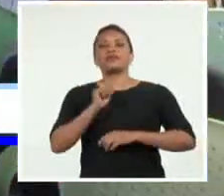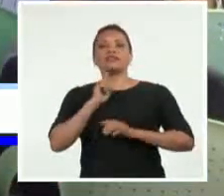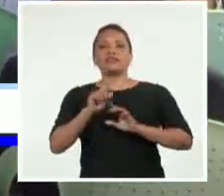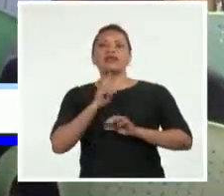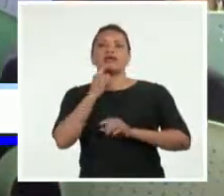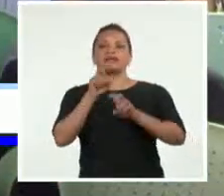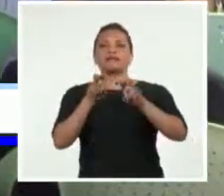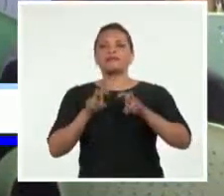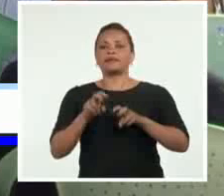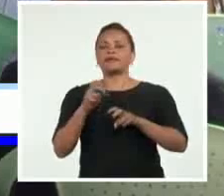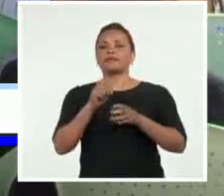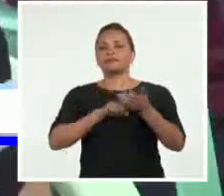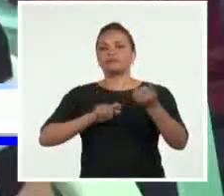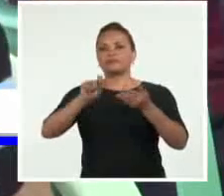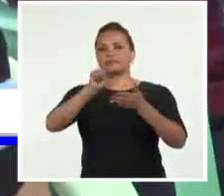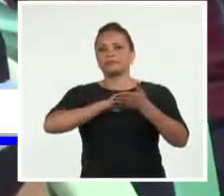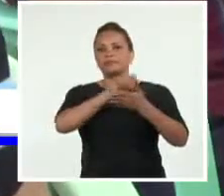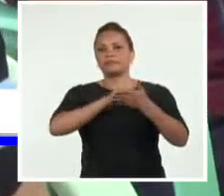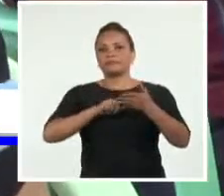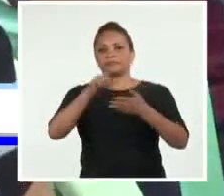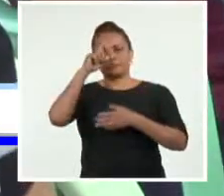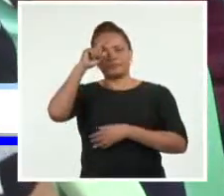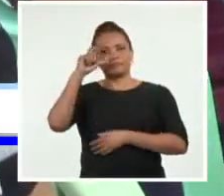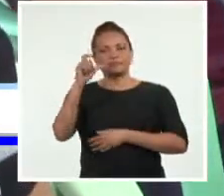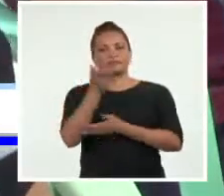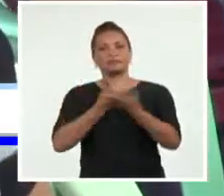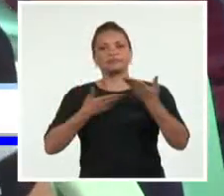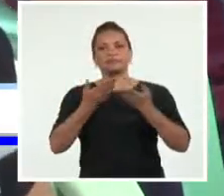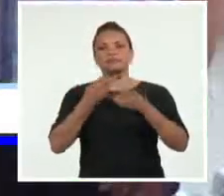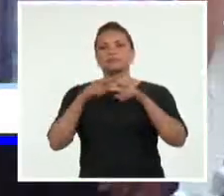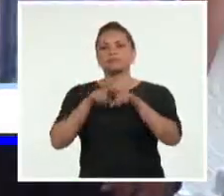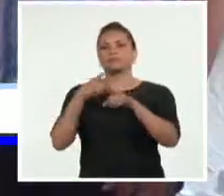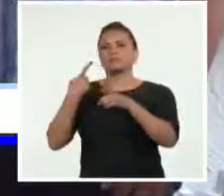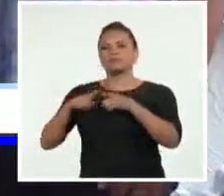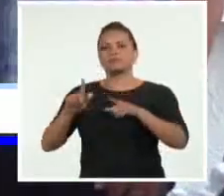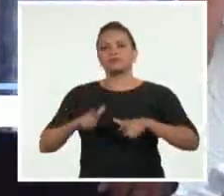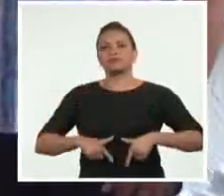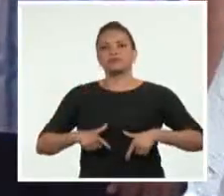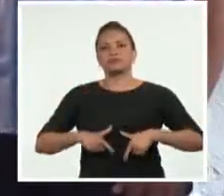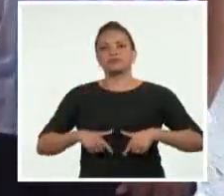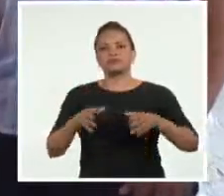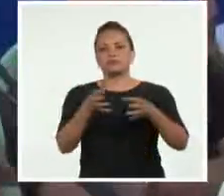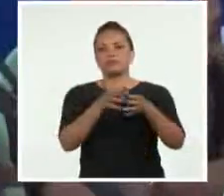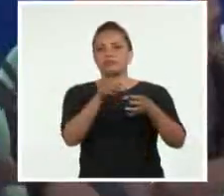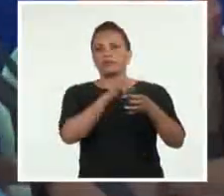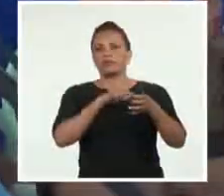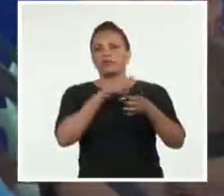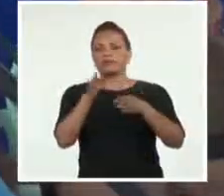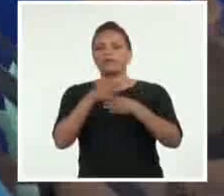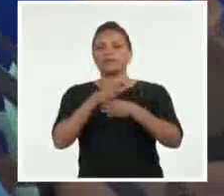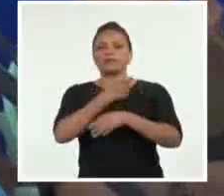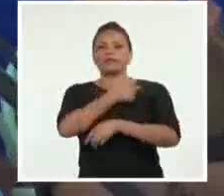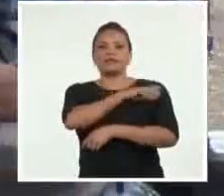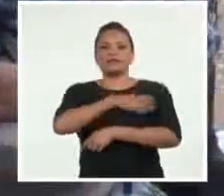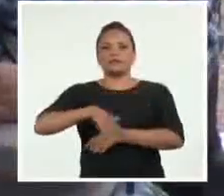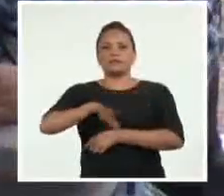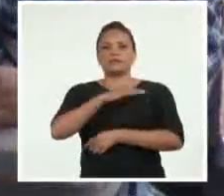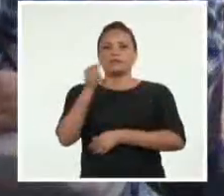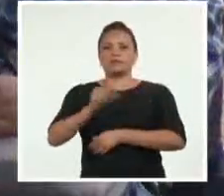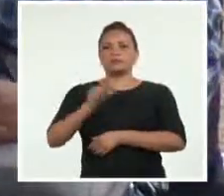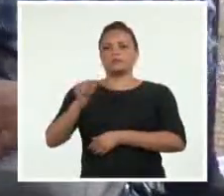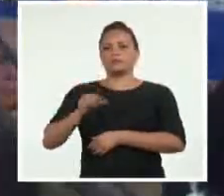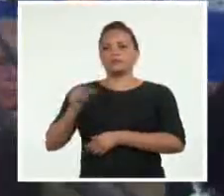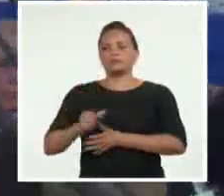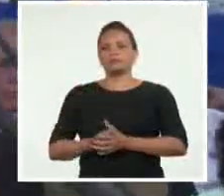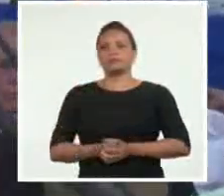Nacional del Poder Popular por Santa Clara, intercambió junto a otros nominados al Parlamento Cubano con habitantes del Consejo Popular Camacho Libertad.